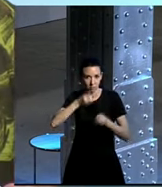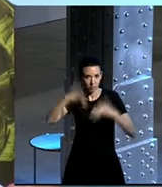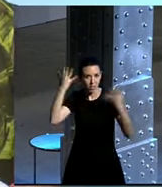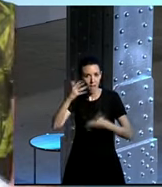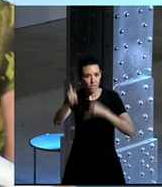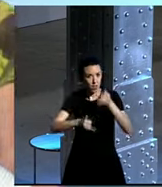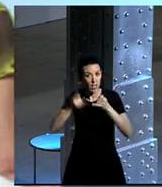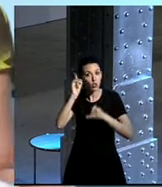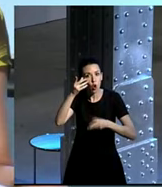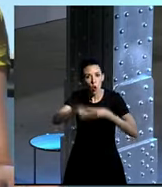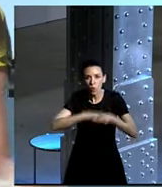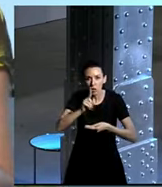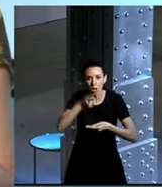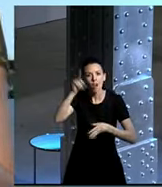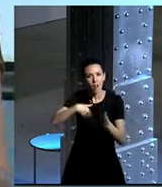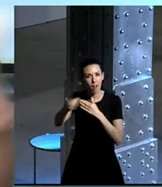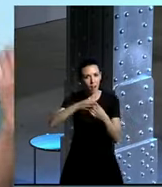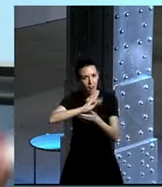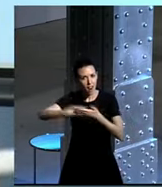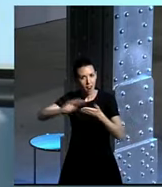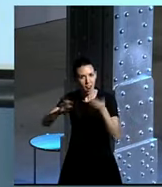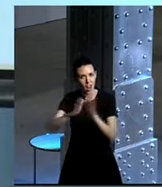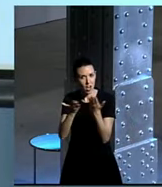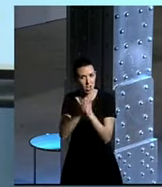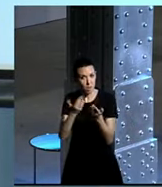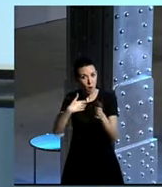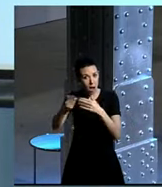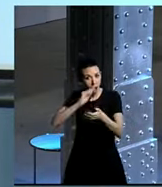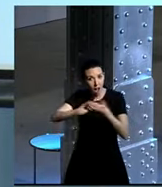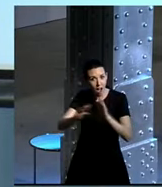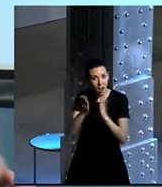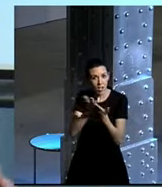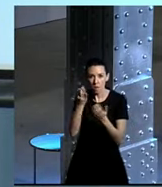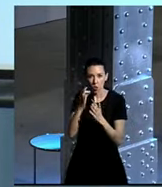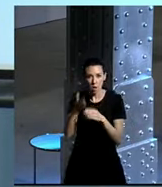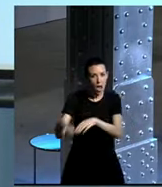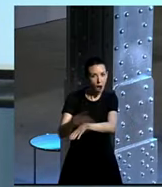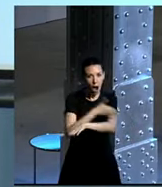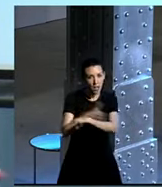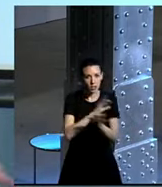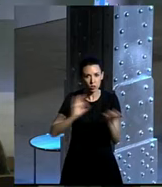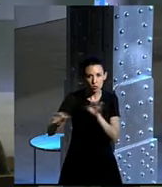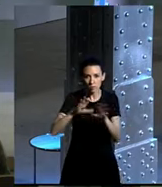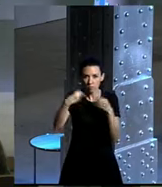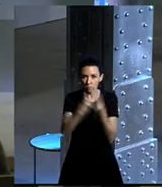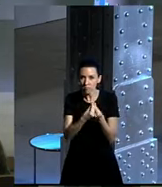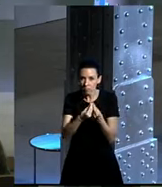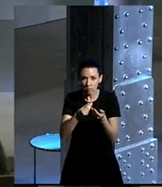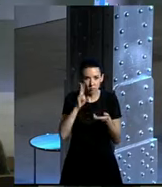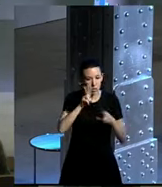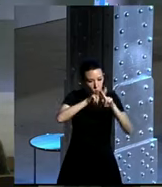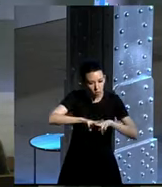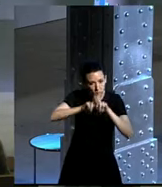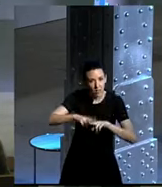de usar la bicicleta ha escrito un libro sobre bicicletas, y para escribir ese libro se ha tenido que documentar muchísimo, estudiar un montón sobre bicicletas,